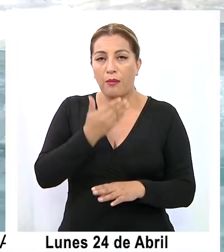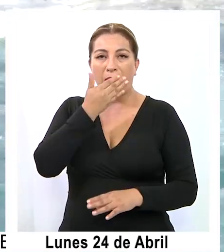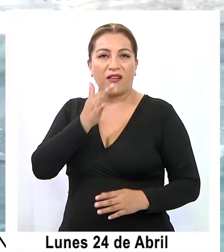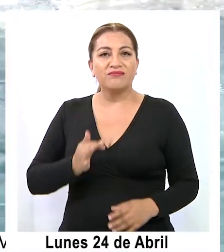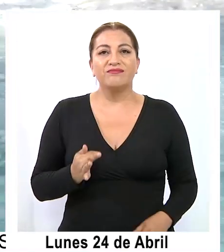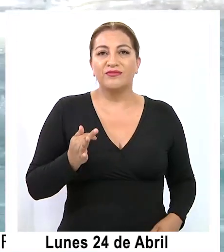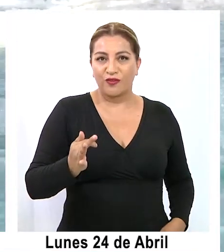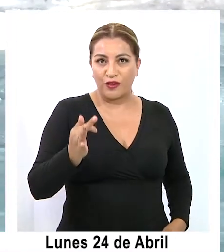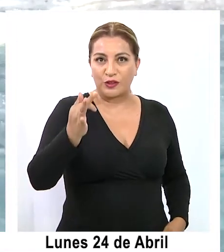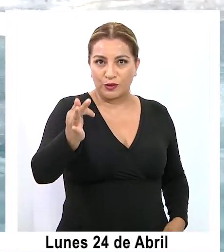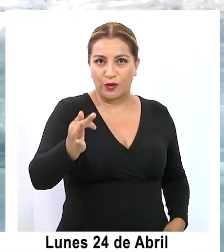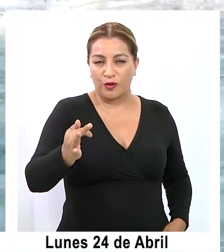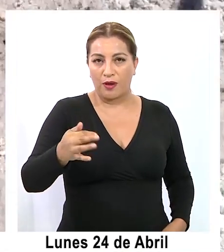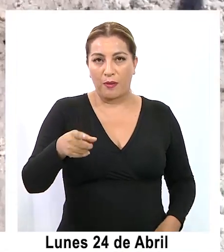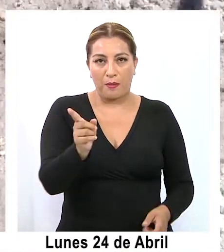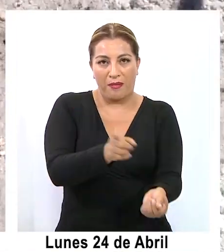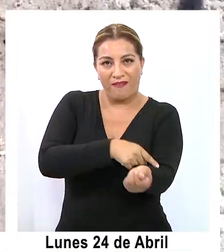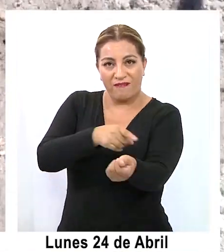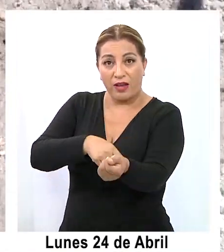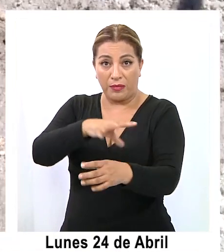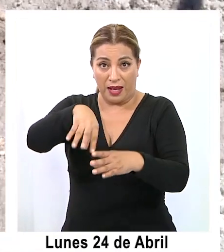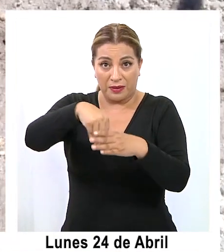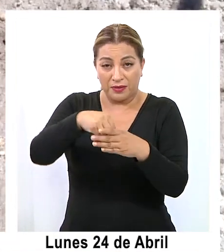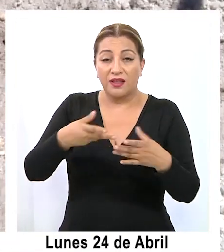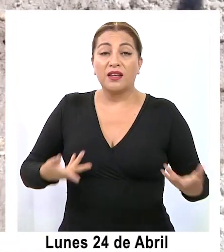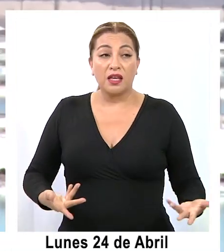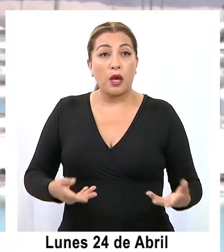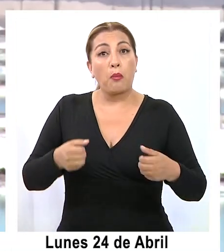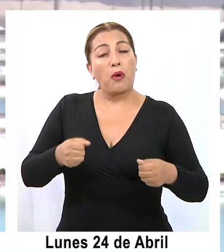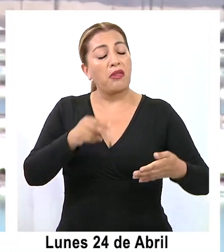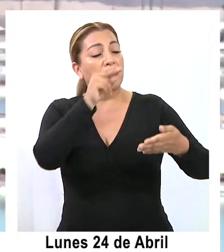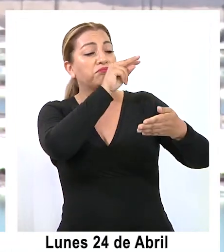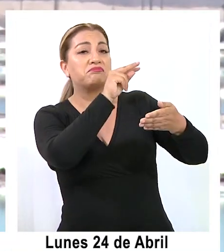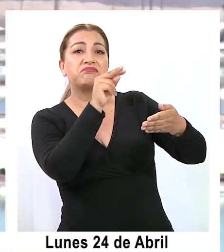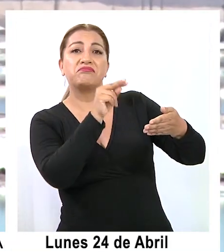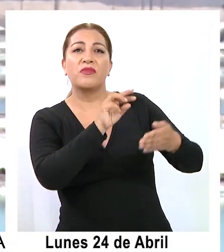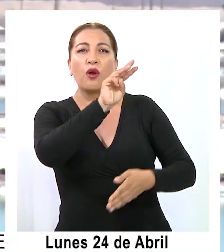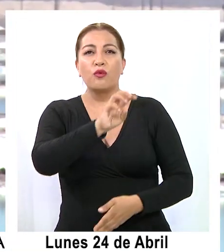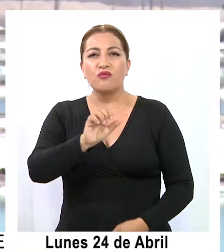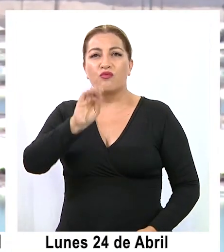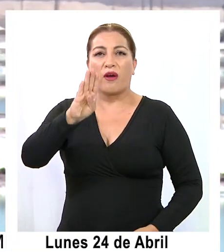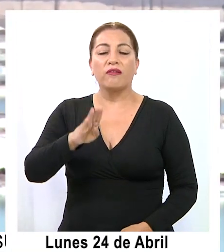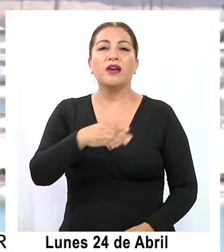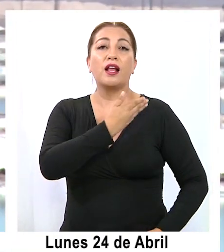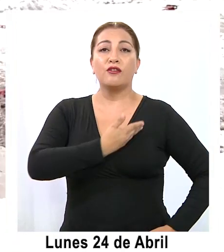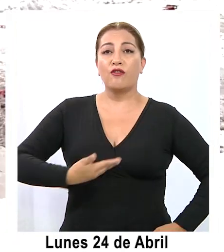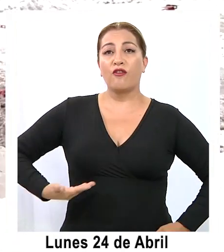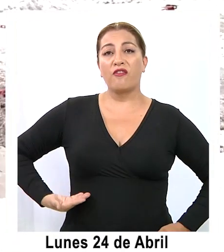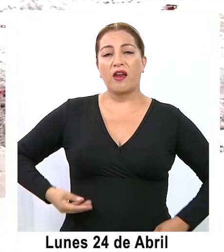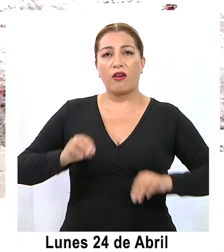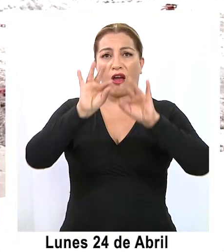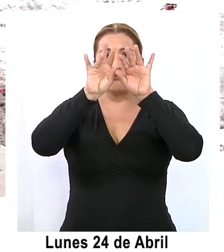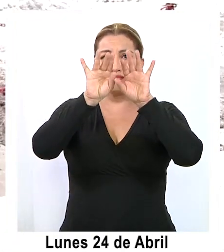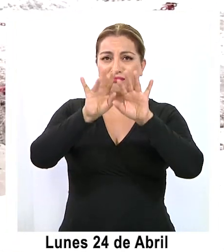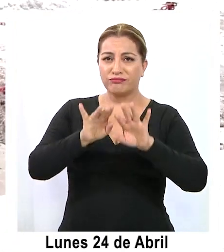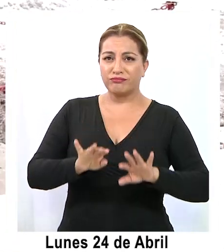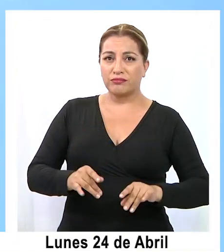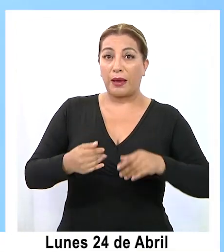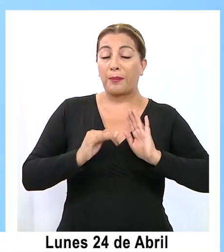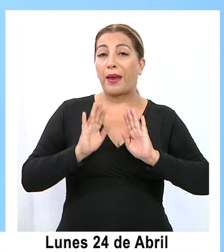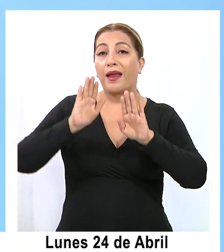futuro para las familias. Así se puede leer en la página web que el gobierno levantó para